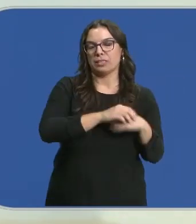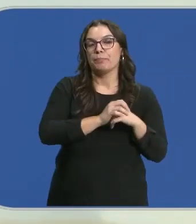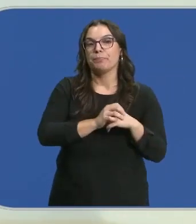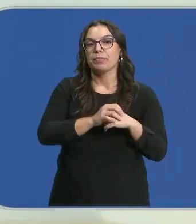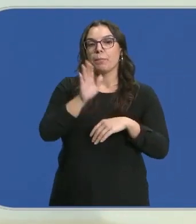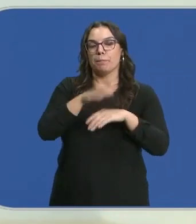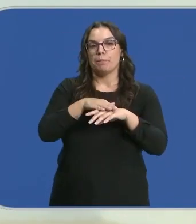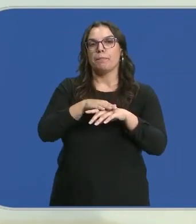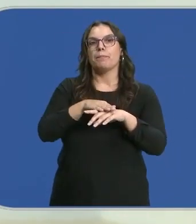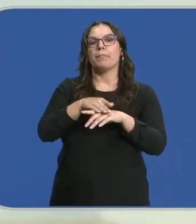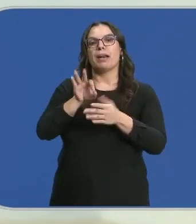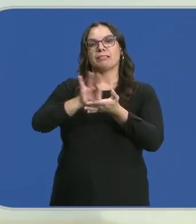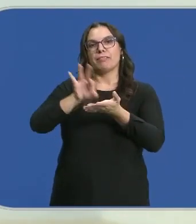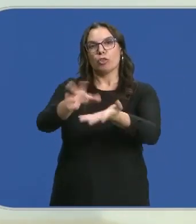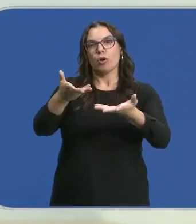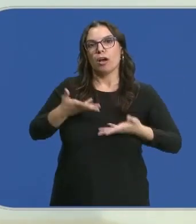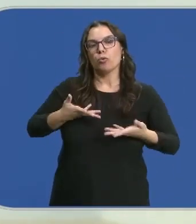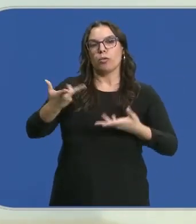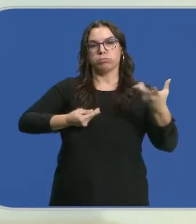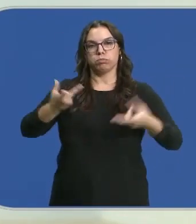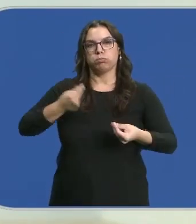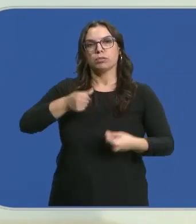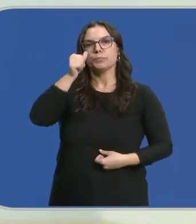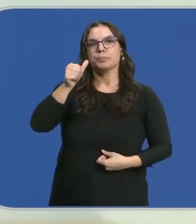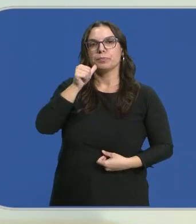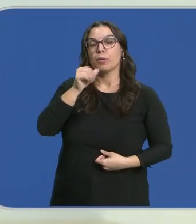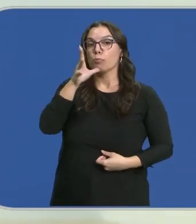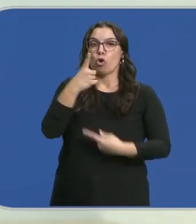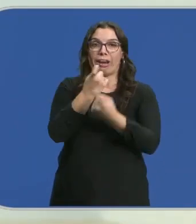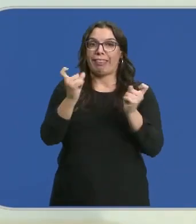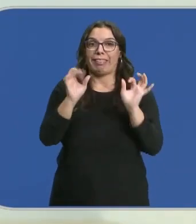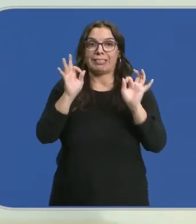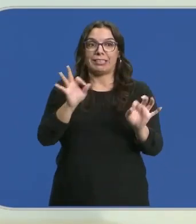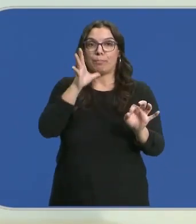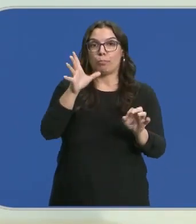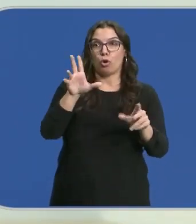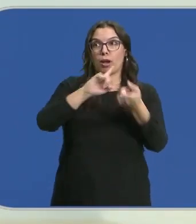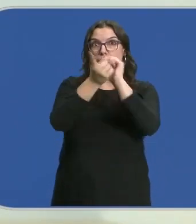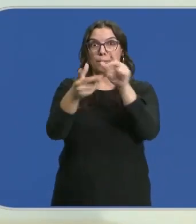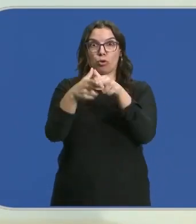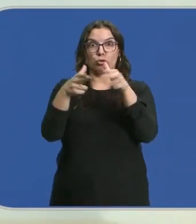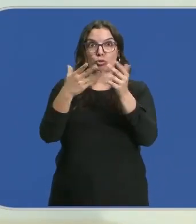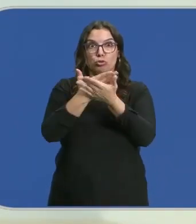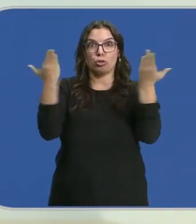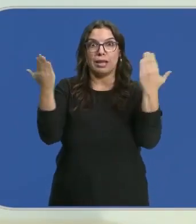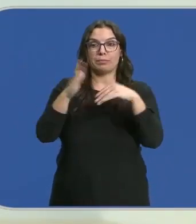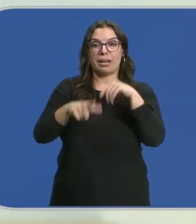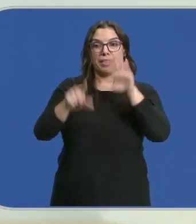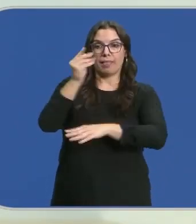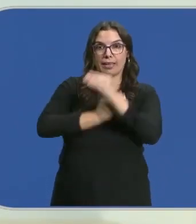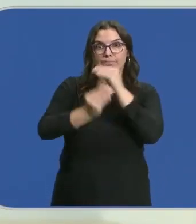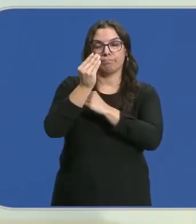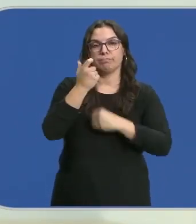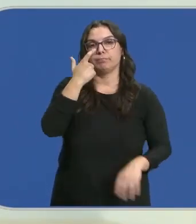acceso a la reproducción asistida en el SACIL, por una cuestión de necesidad ante los cambios sociales a la hora de tener hijos.